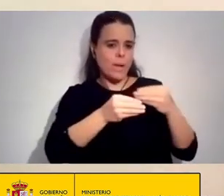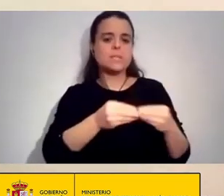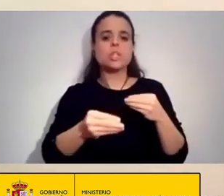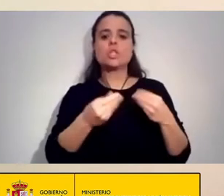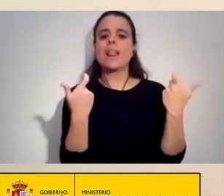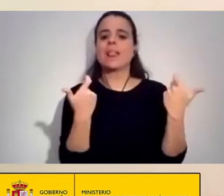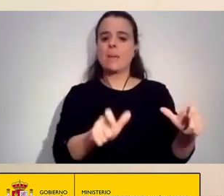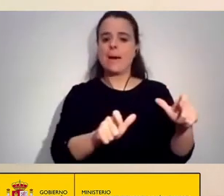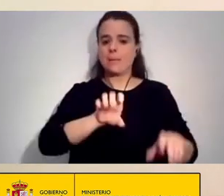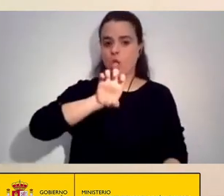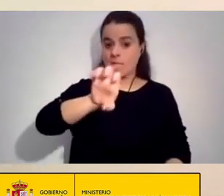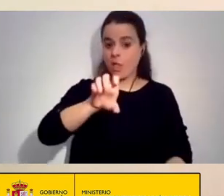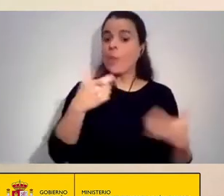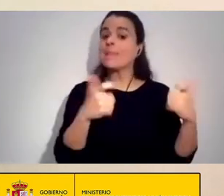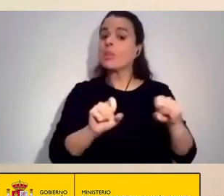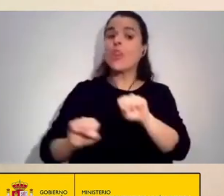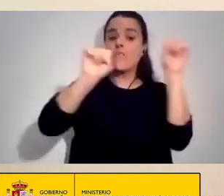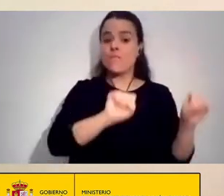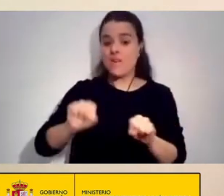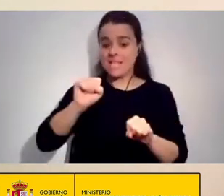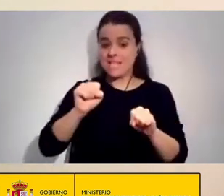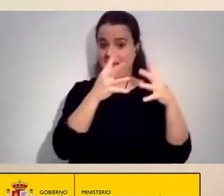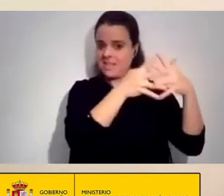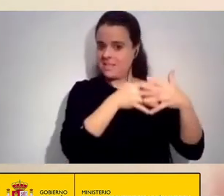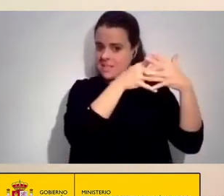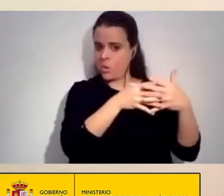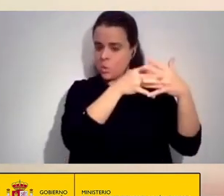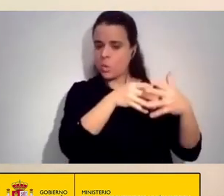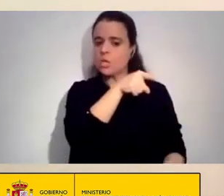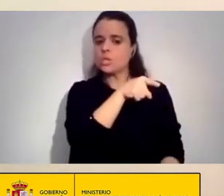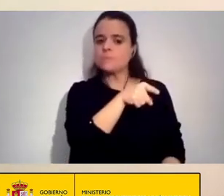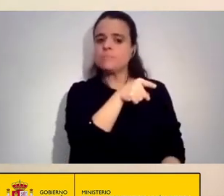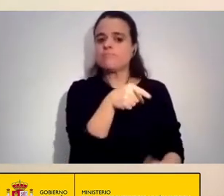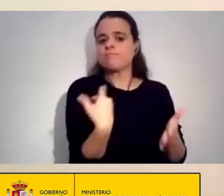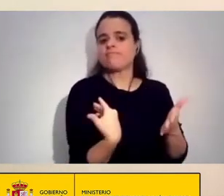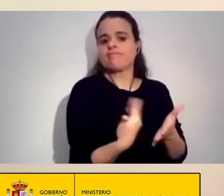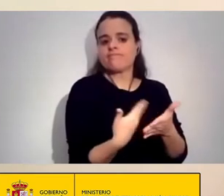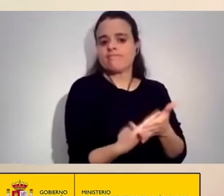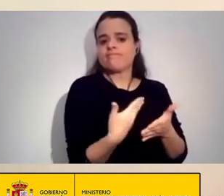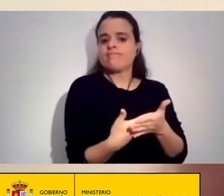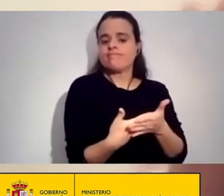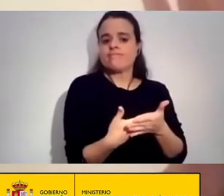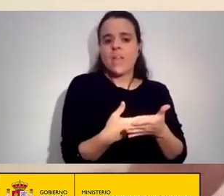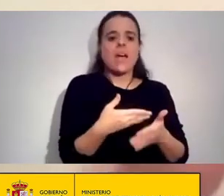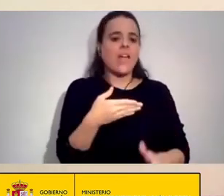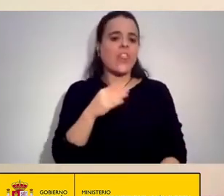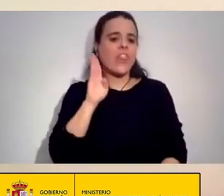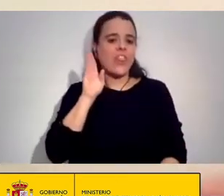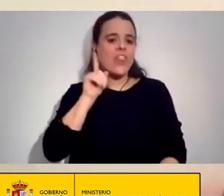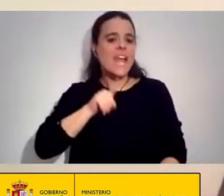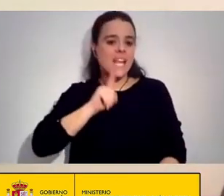Departamento de Defensa de Estados Unidos Que documentan serios delitos de lesa humanidad Toda esa